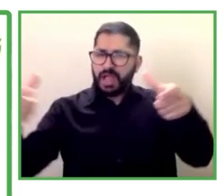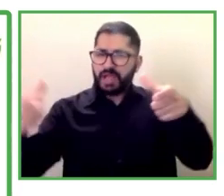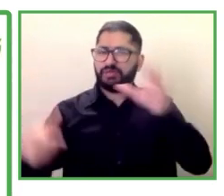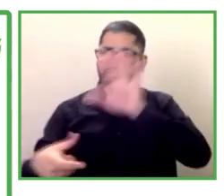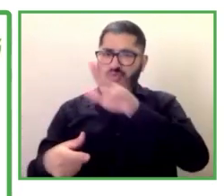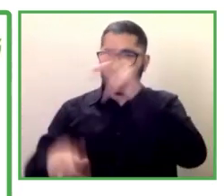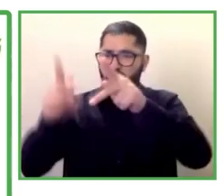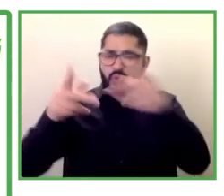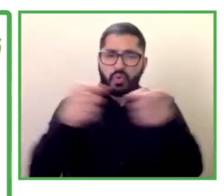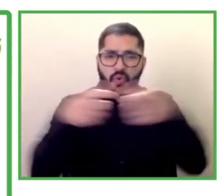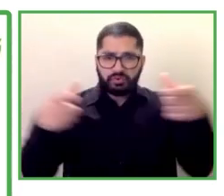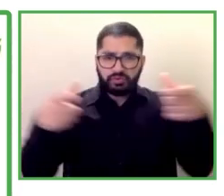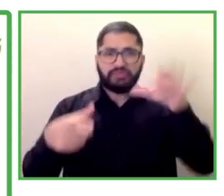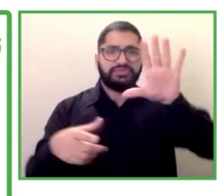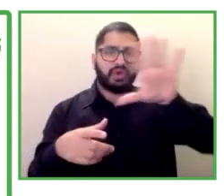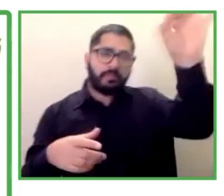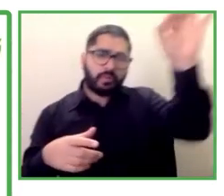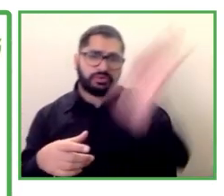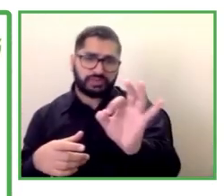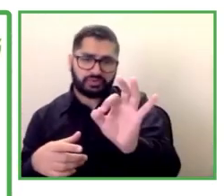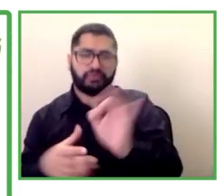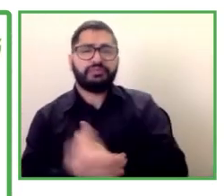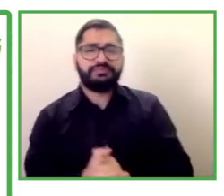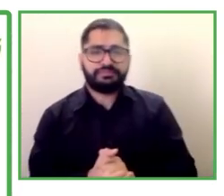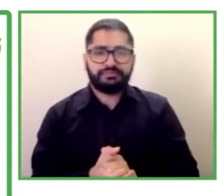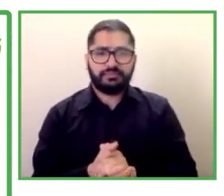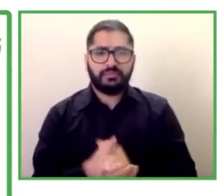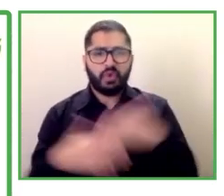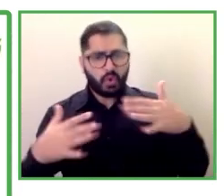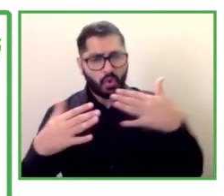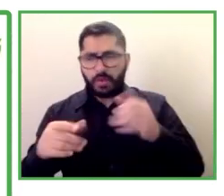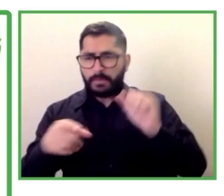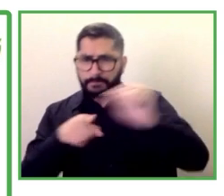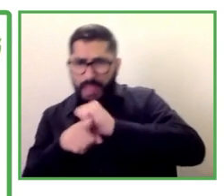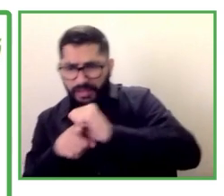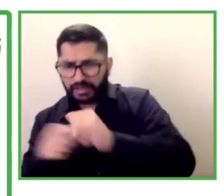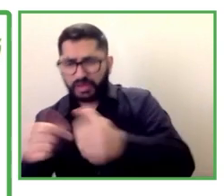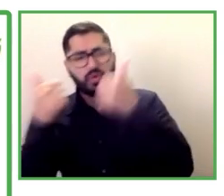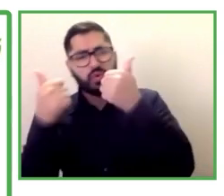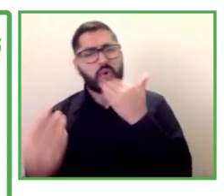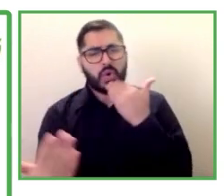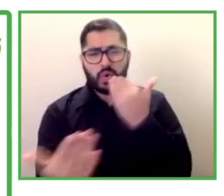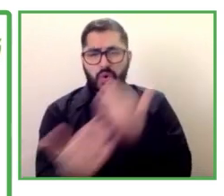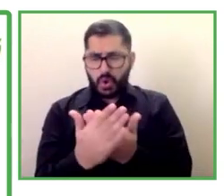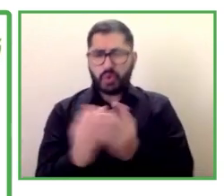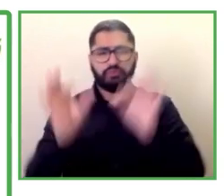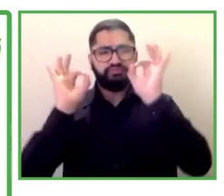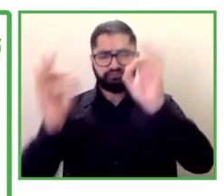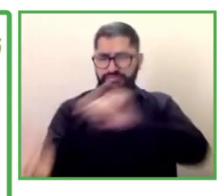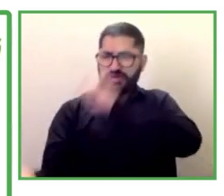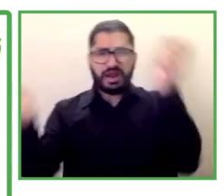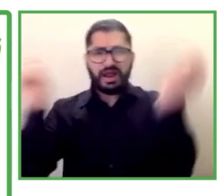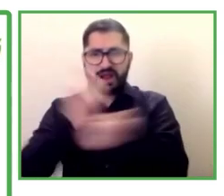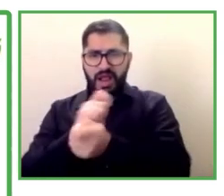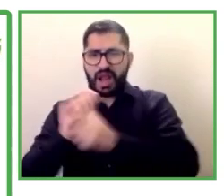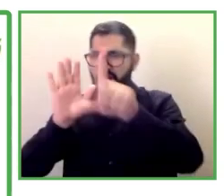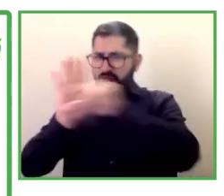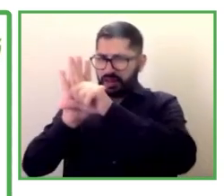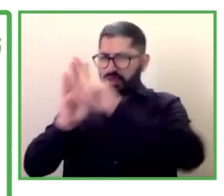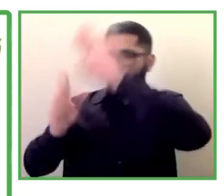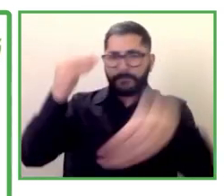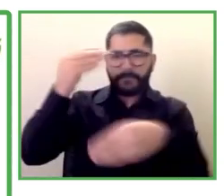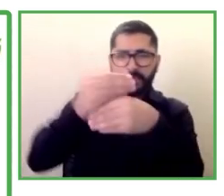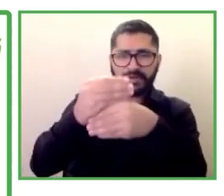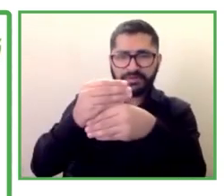y la buena práctica se convirtió en política cuando se modificó la ley para incrementar la cuota de reserva del